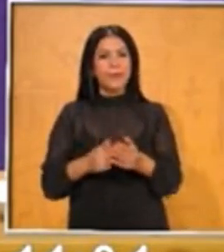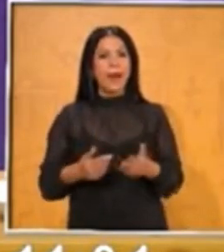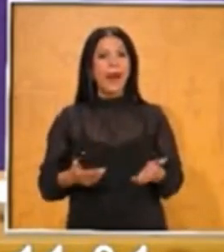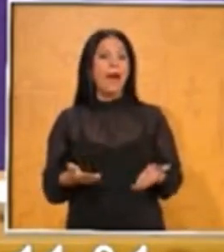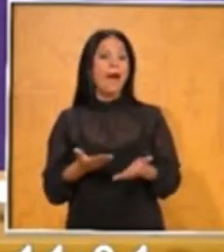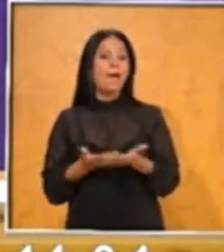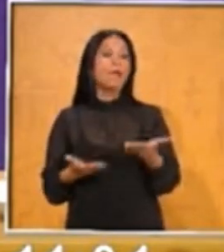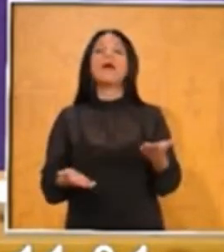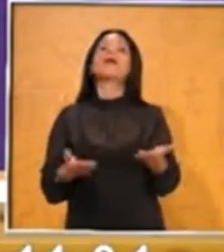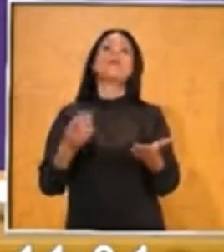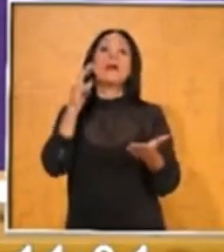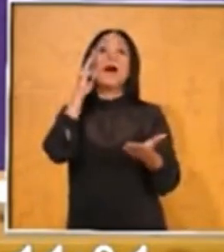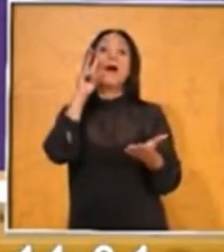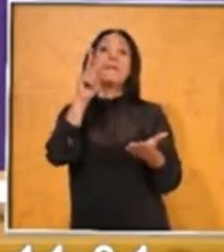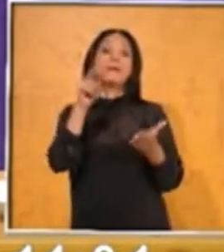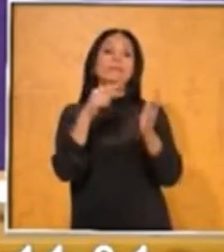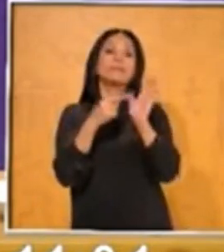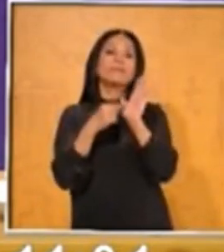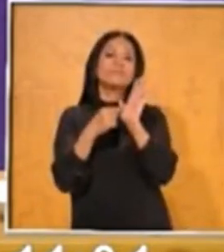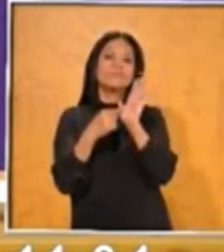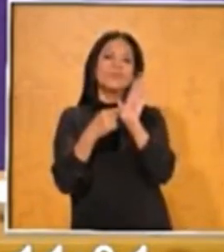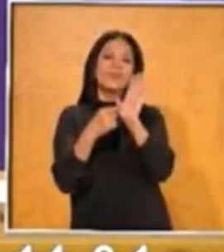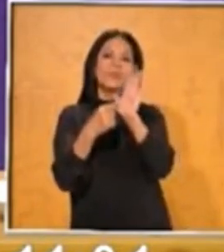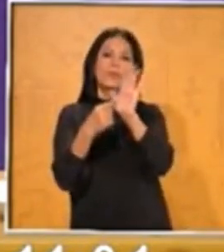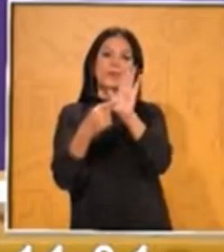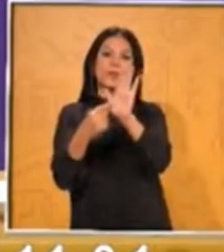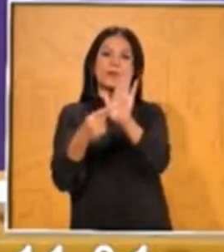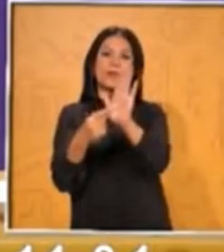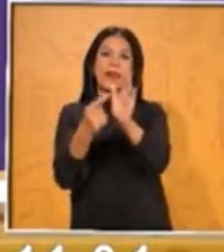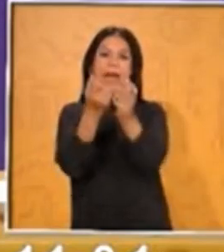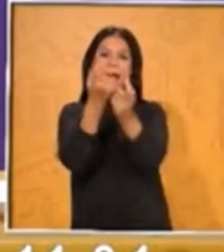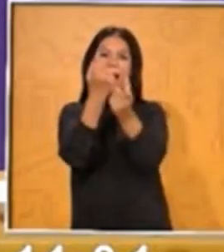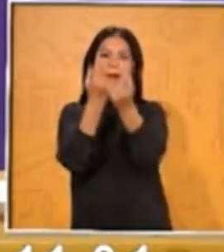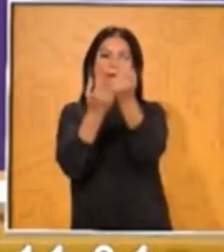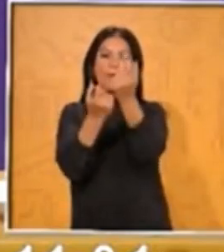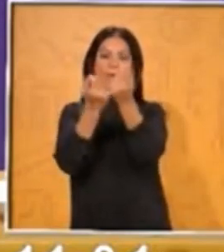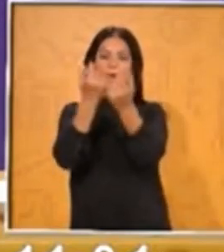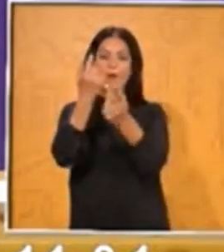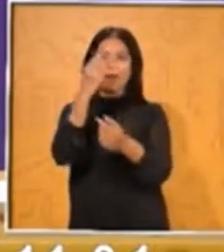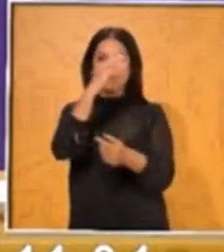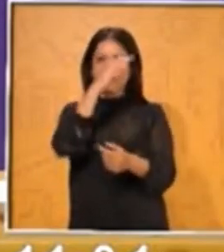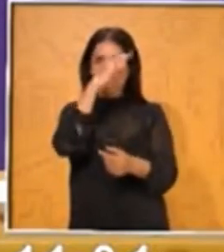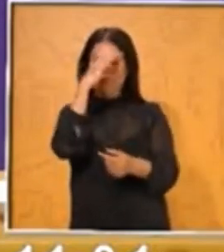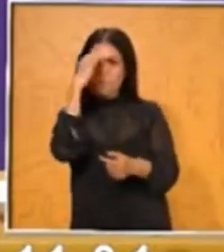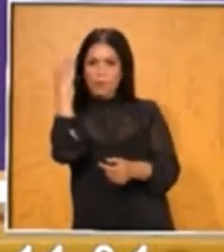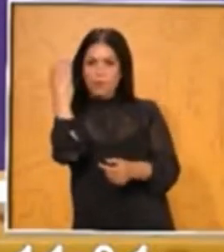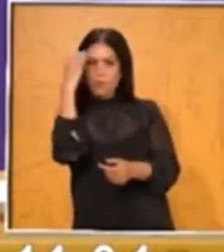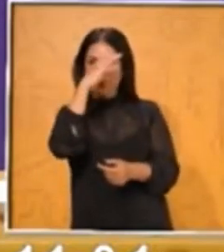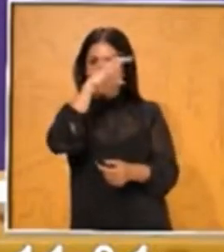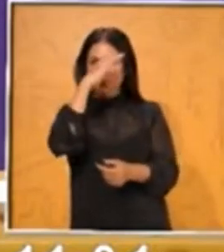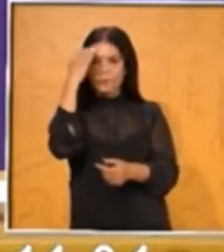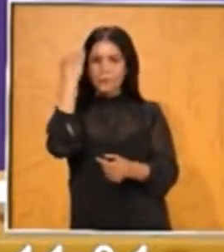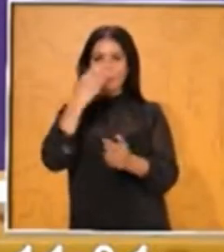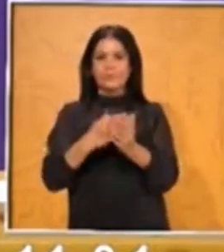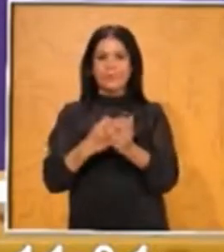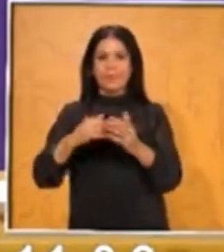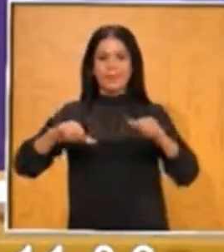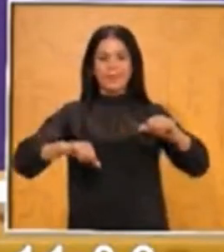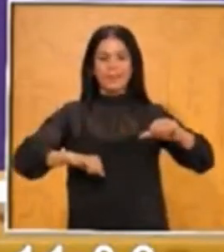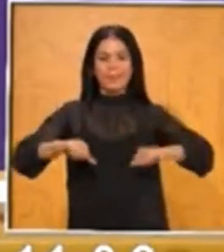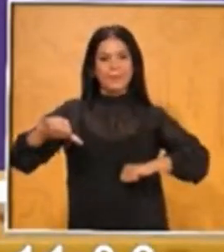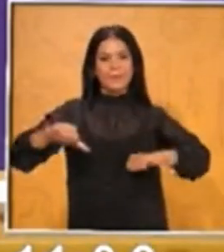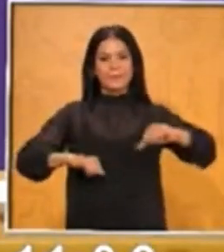mostrarles. Quiero mostrarles las fotos que han estado compartiendo nuestros amigos de las actividades que hemos estado realizando. Antes,